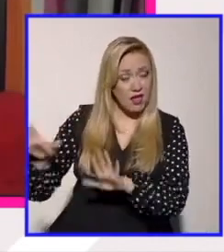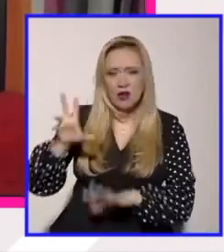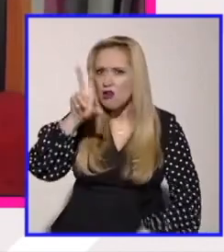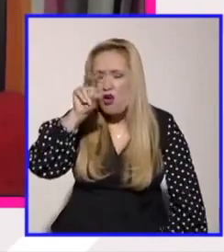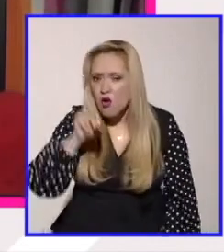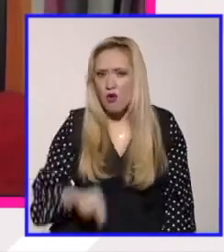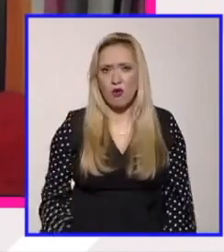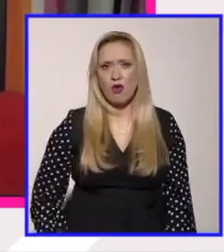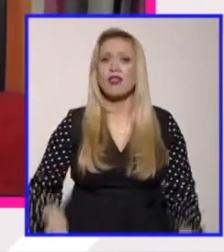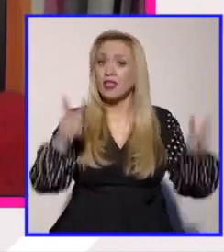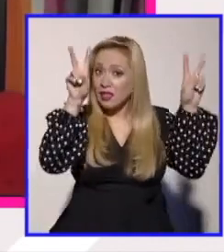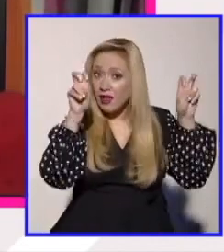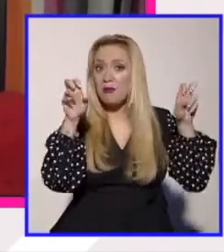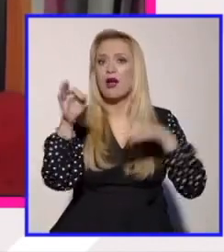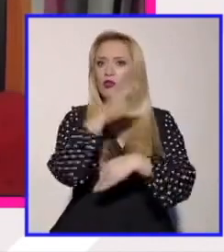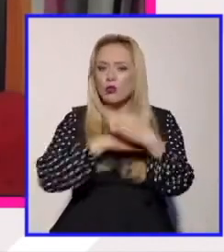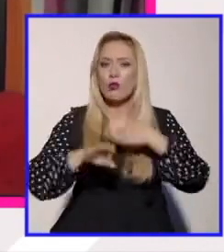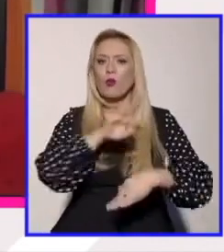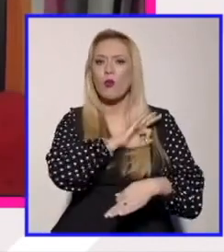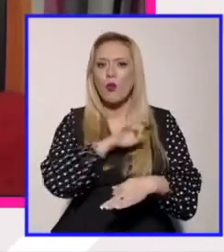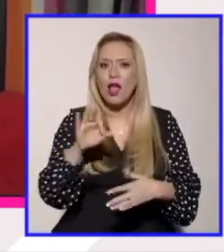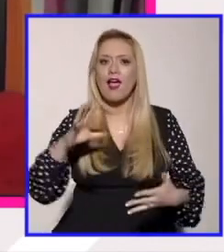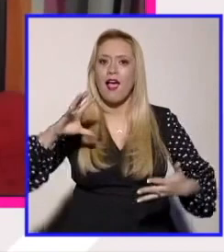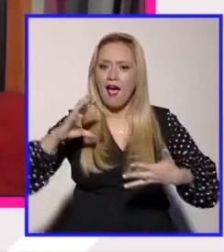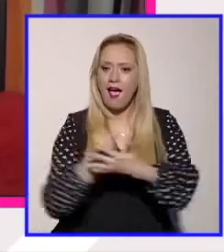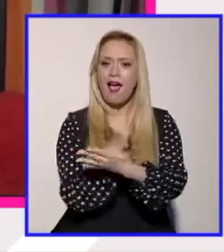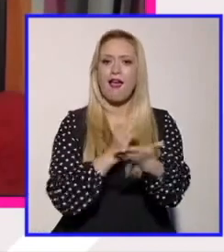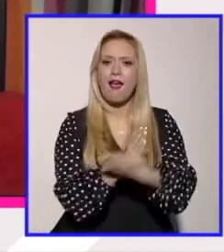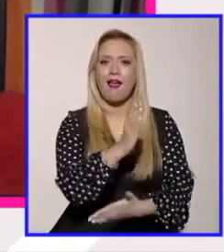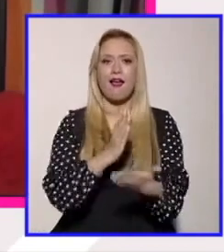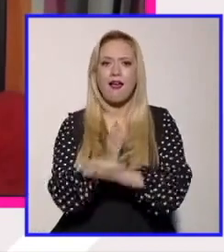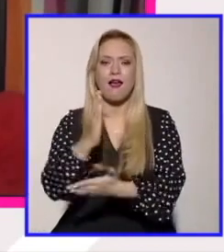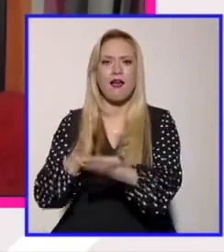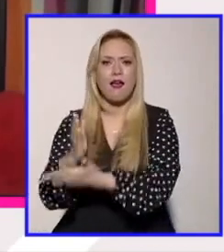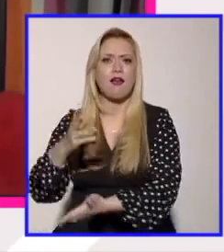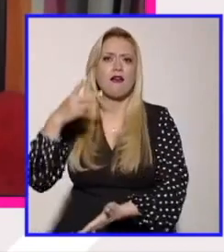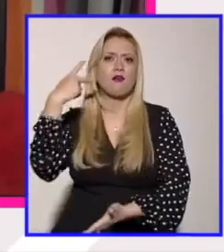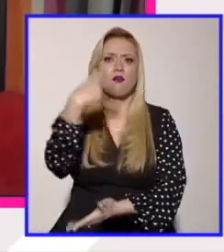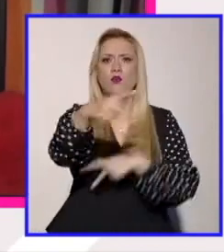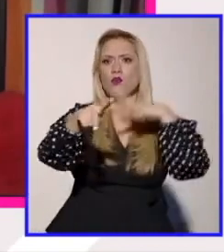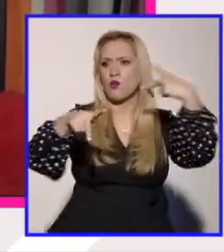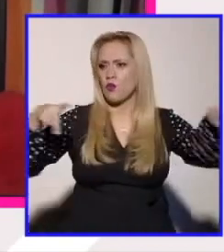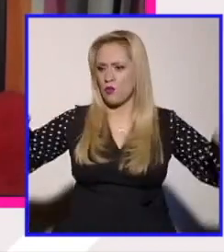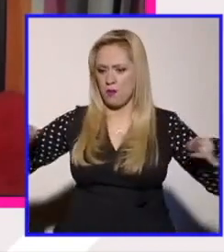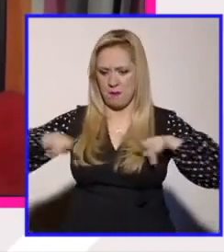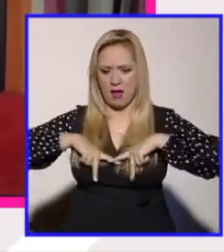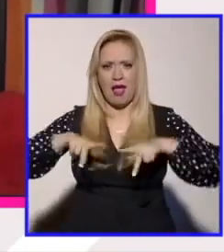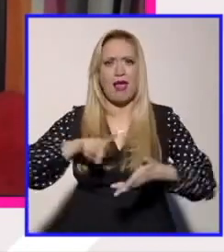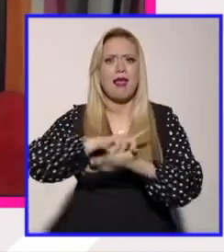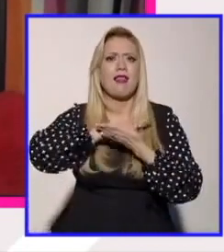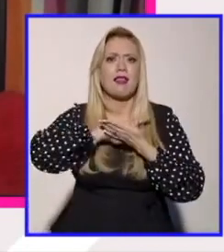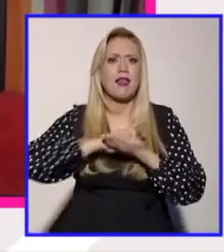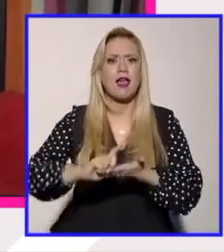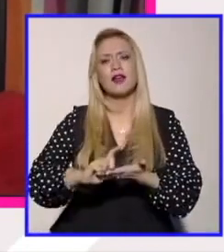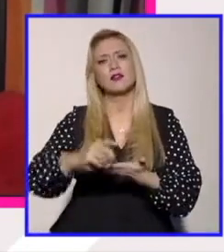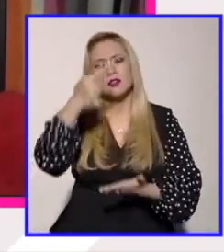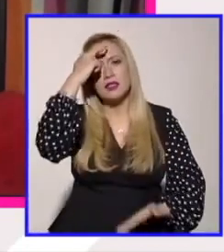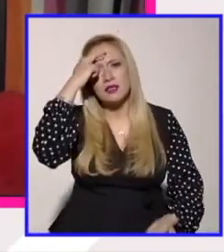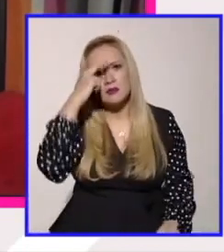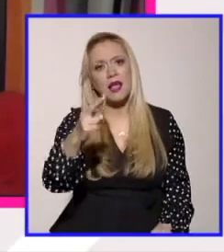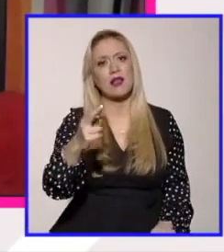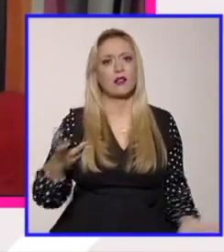ganamos en la medida en la que todos todos todas todos y todes tenemos nuestros derechos reconocidos y garantizados y nuestra dignidad